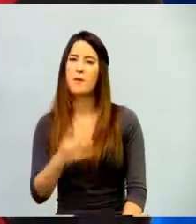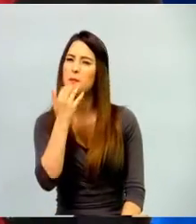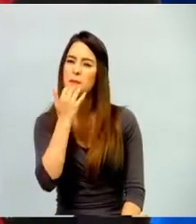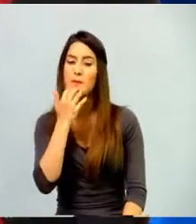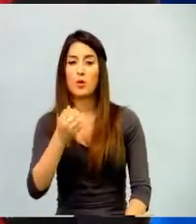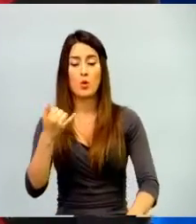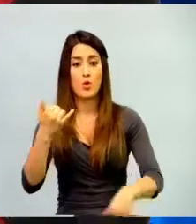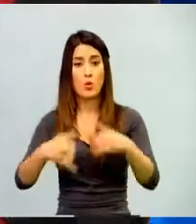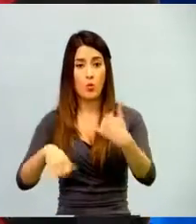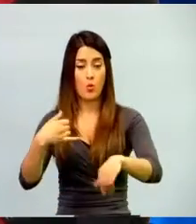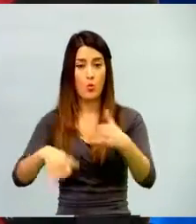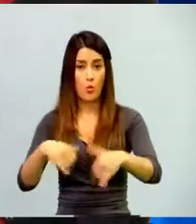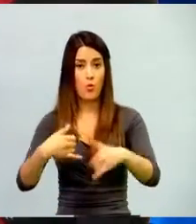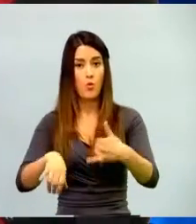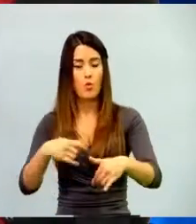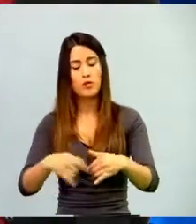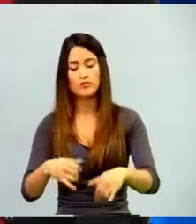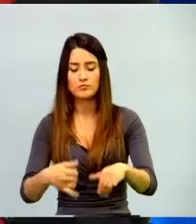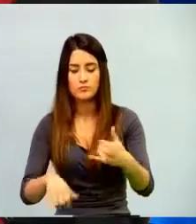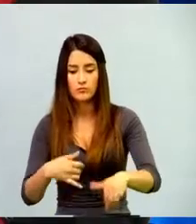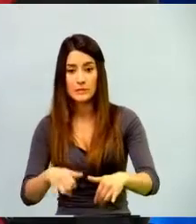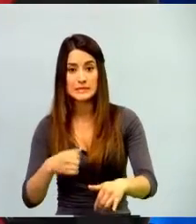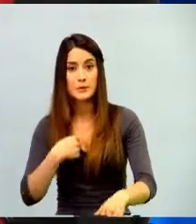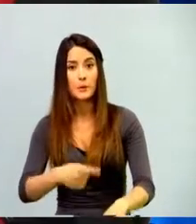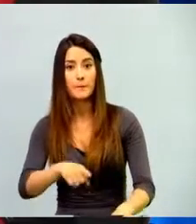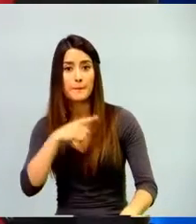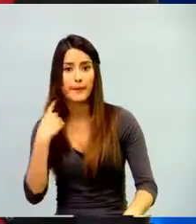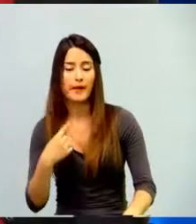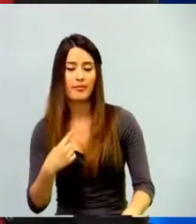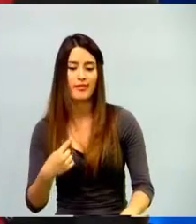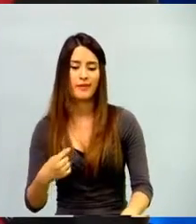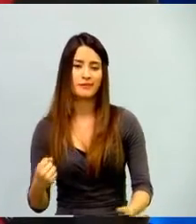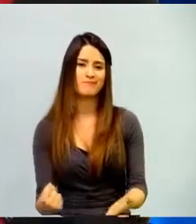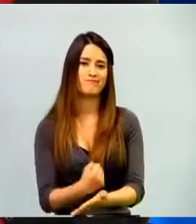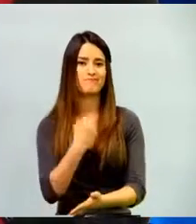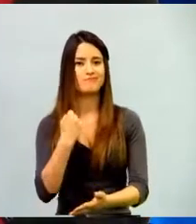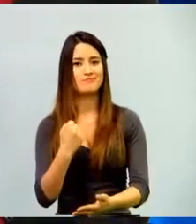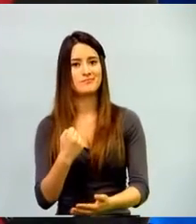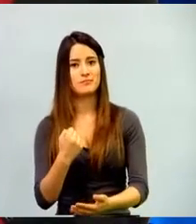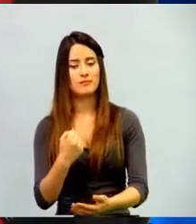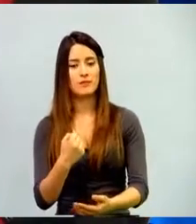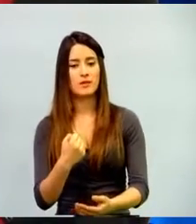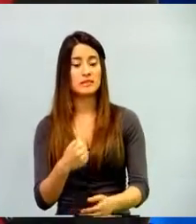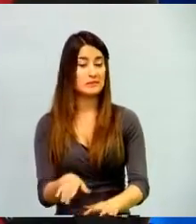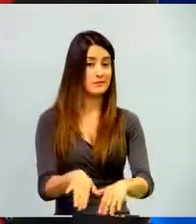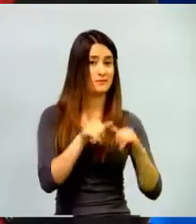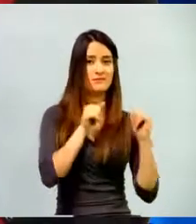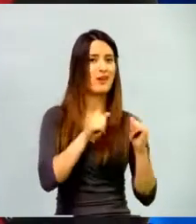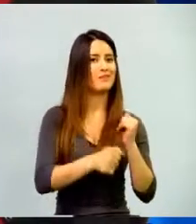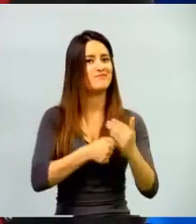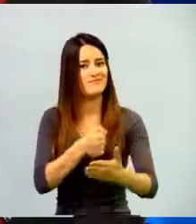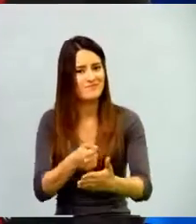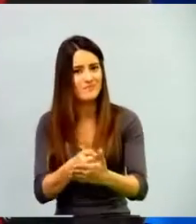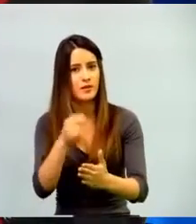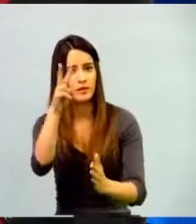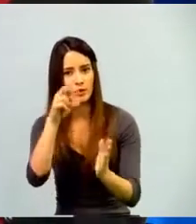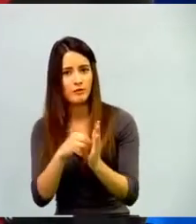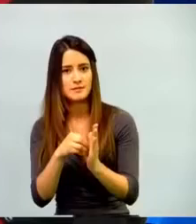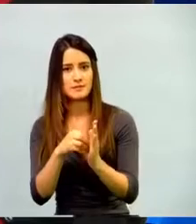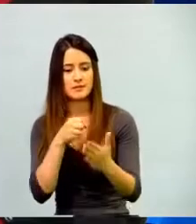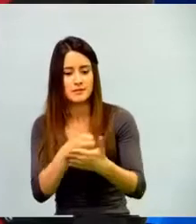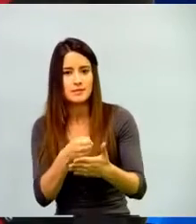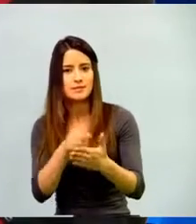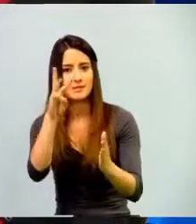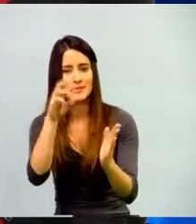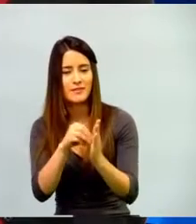juego sí lo castiga a uno, pero lo grave es que el jugador vuelve y vuelve y vuelve a intentarlo una y otra vez. Yo creo que la